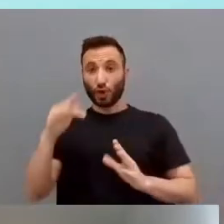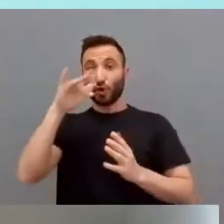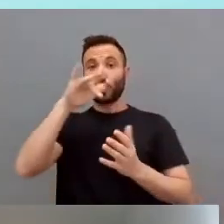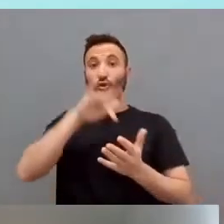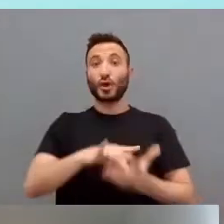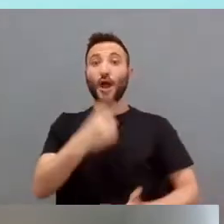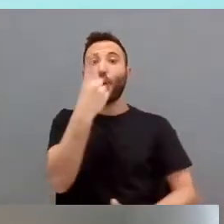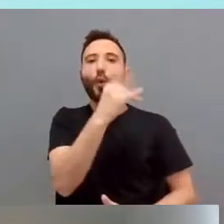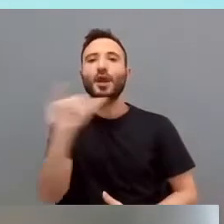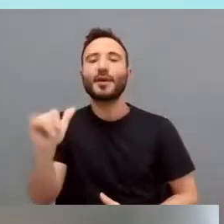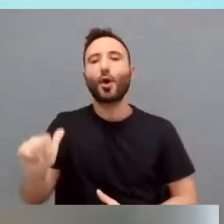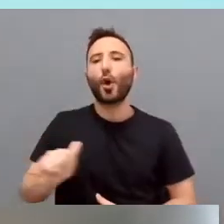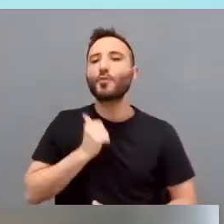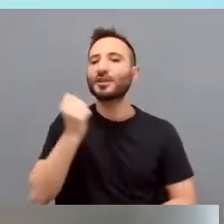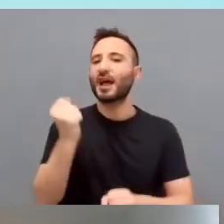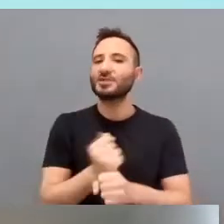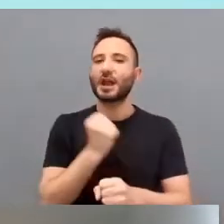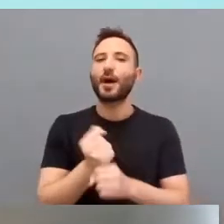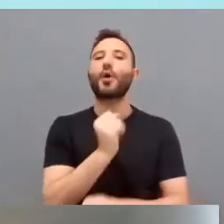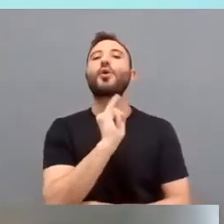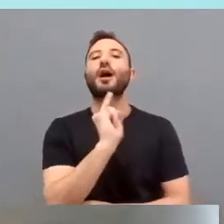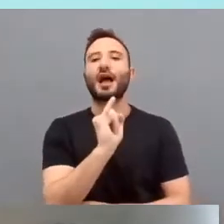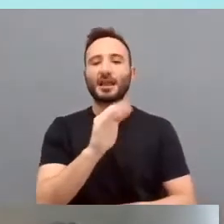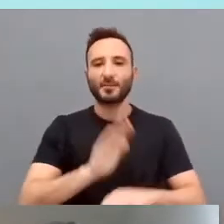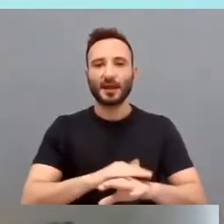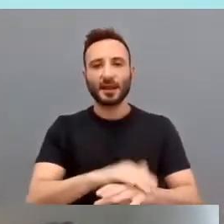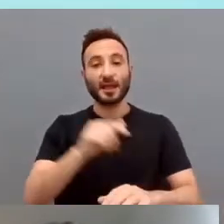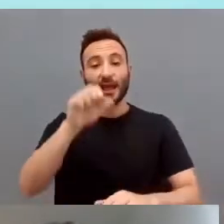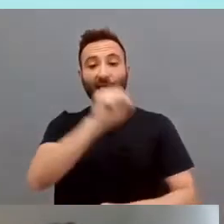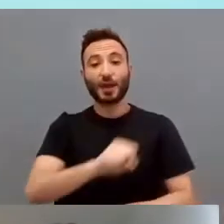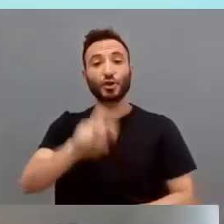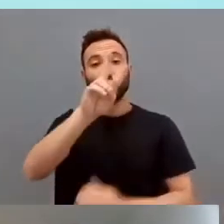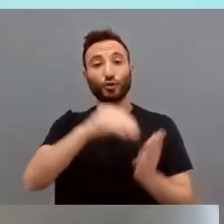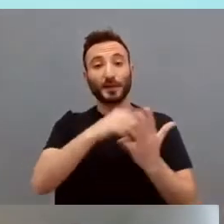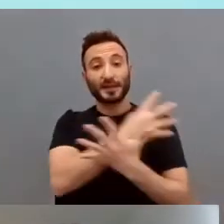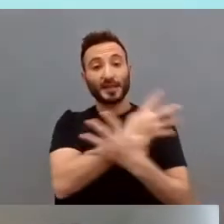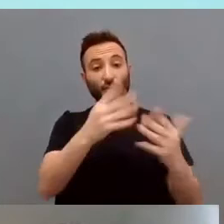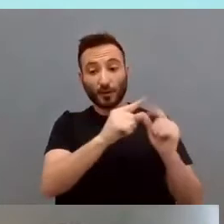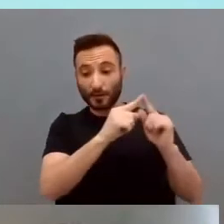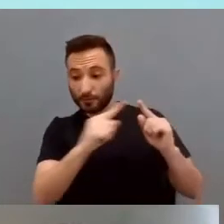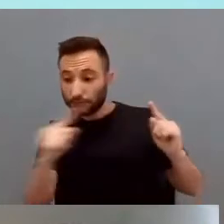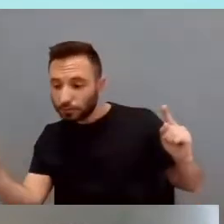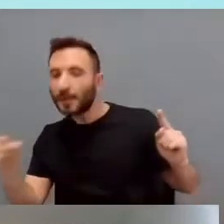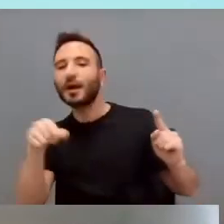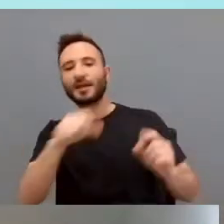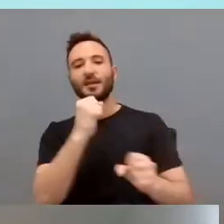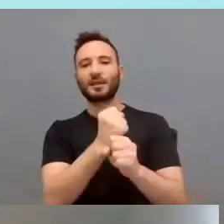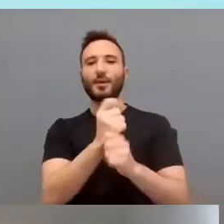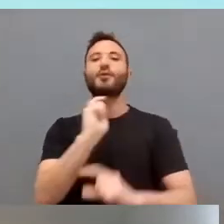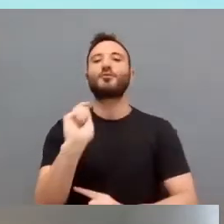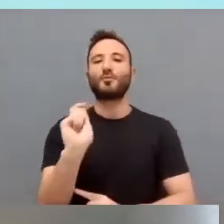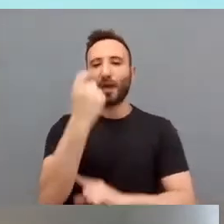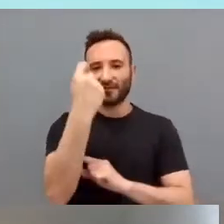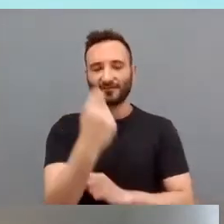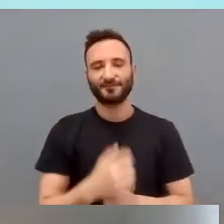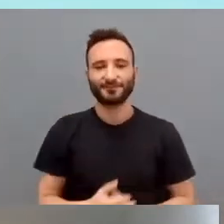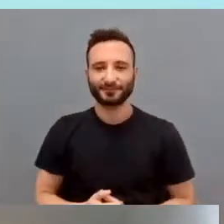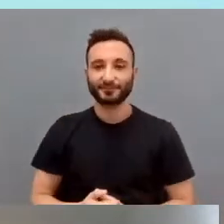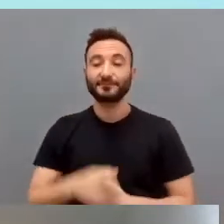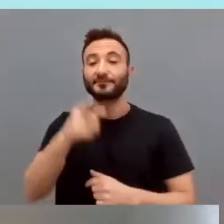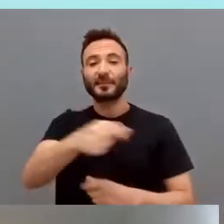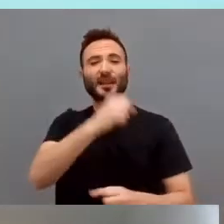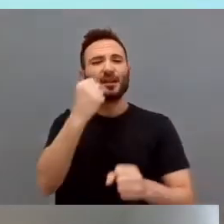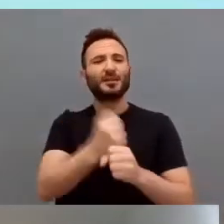tenido una oportunidad profesional o empleo a lo largo del 2019. Hemos contado con un empleo